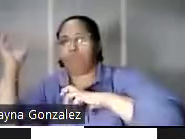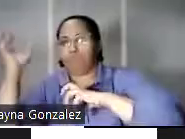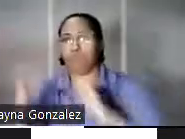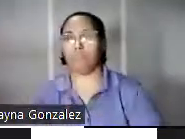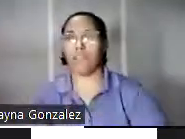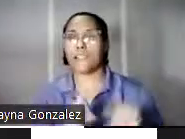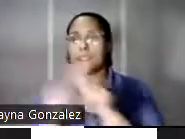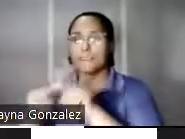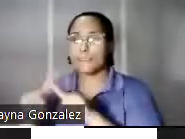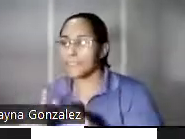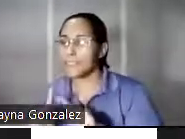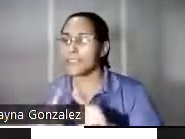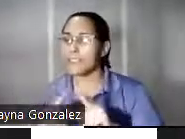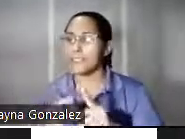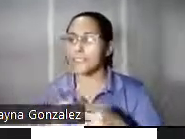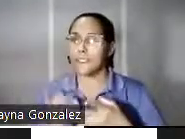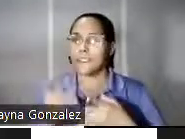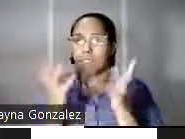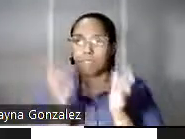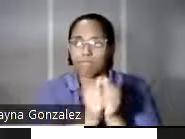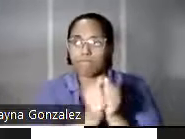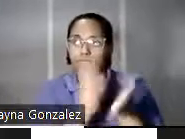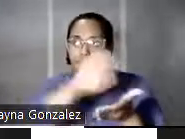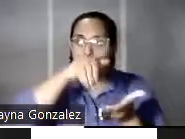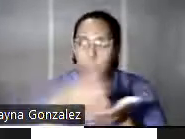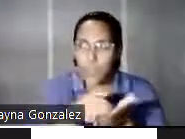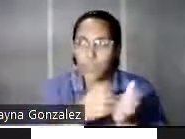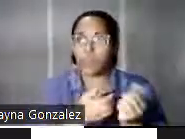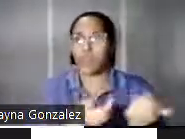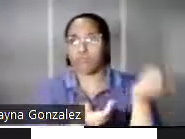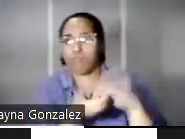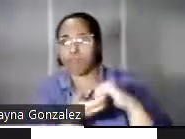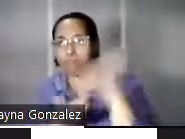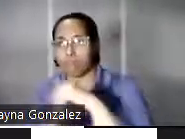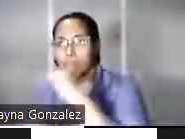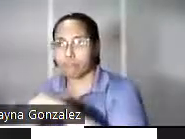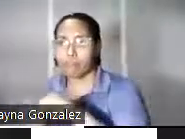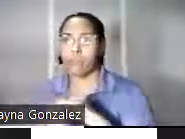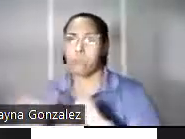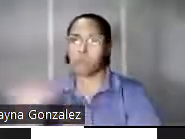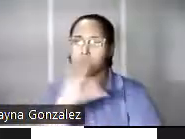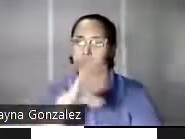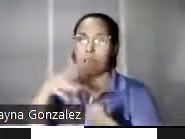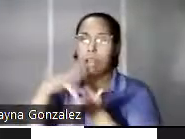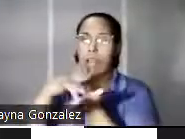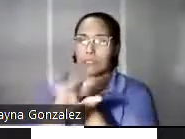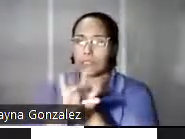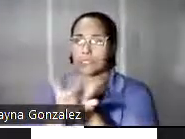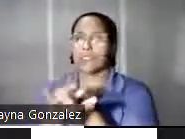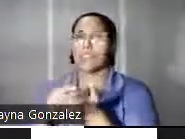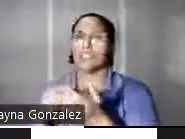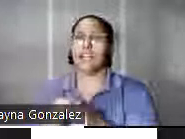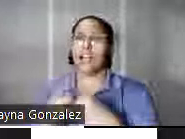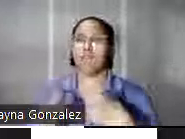se transformaron en centros de acopio en los que las personas pudieron buscar medicinas, cargar sus equipos de